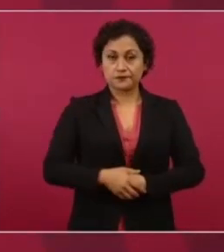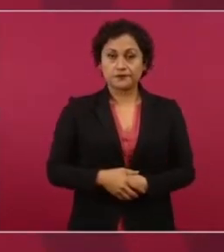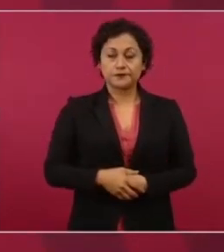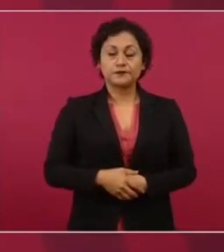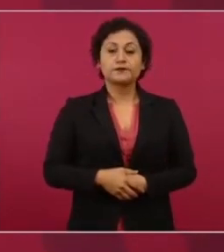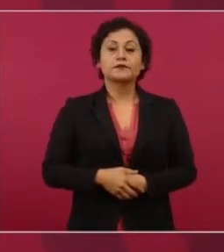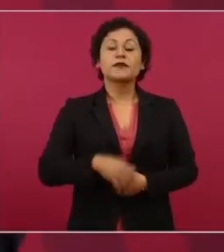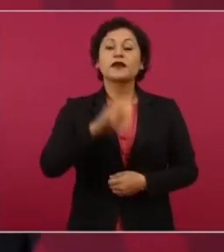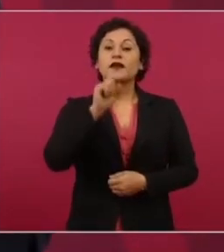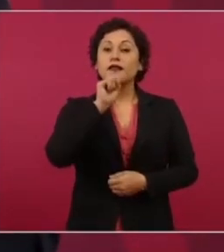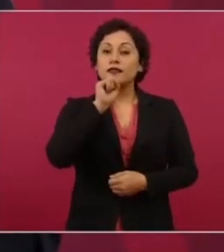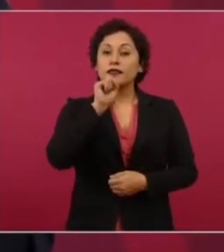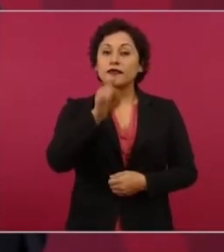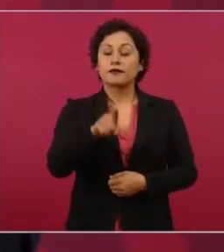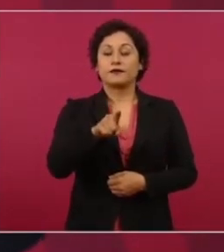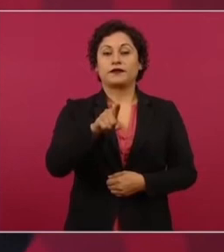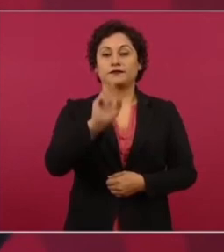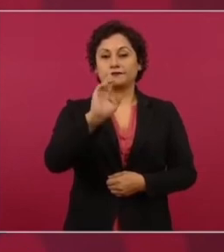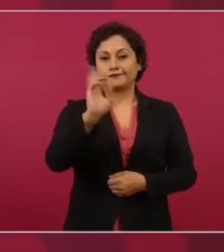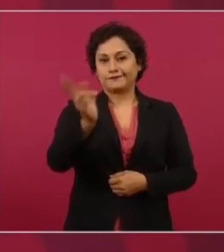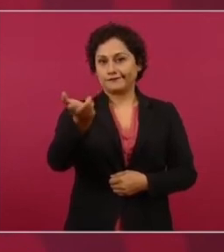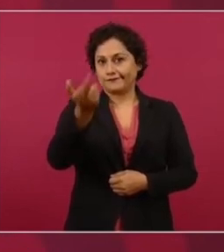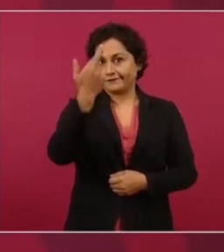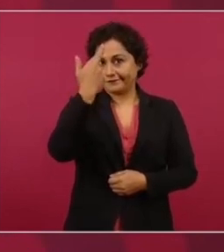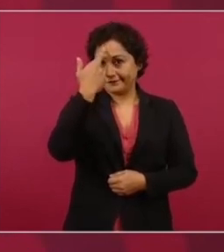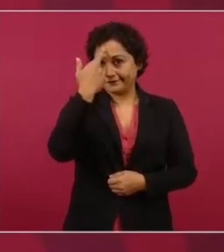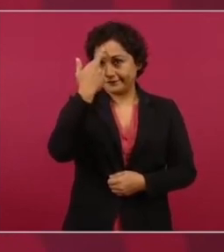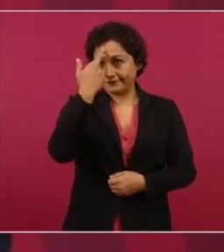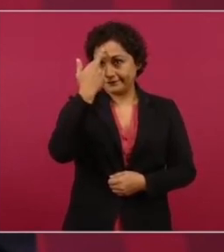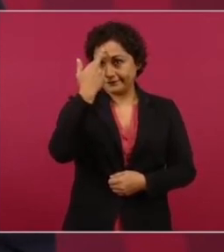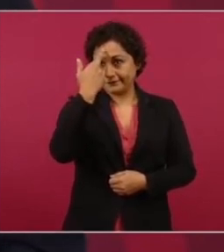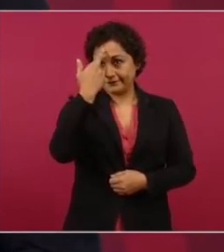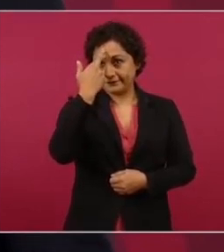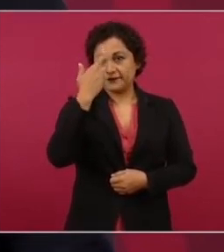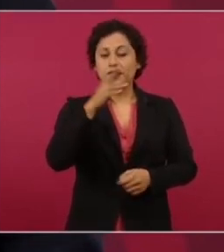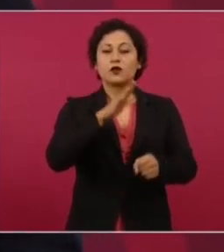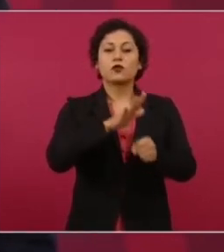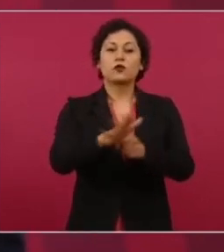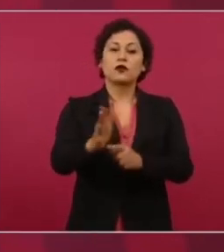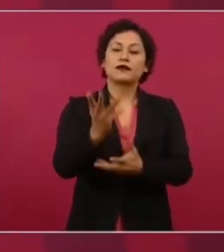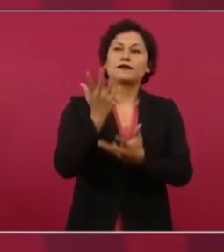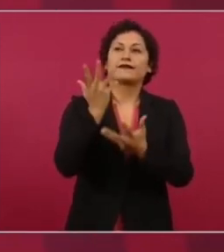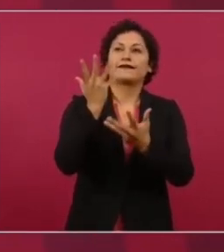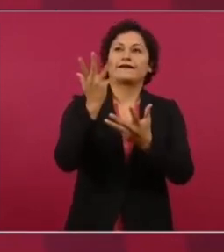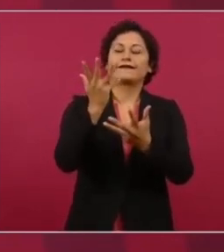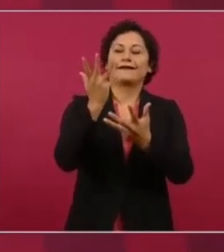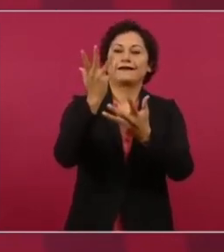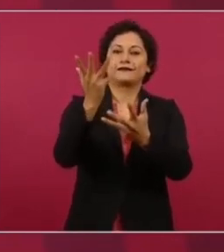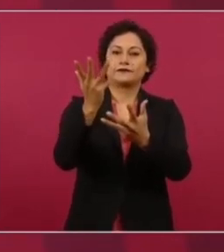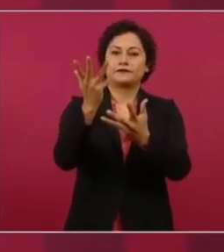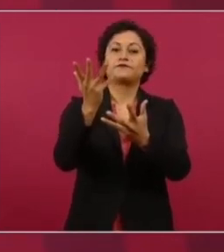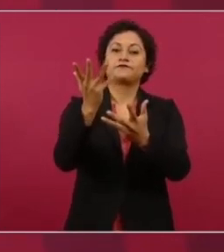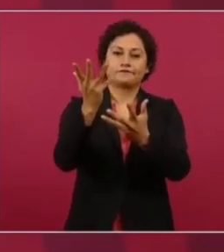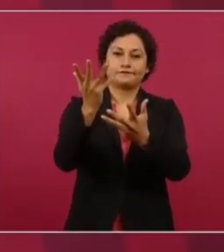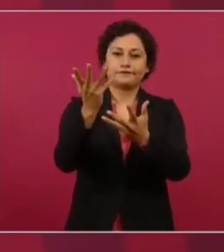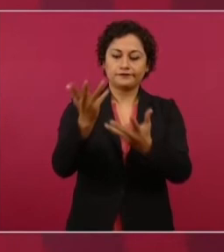acuérdense que una cosa es lo deseable y otra cosa es lo posible